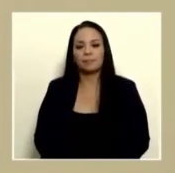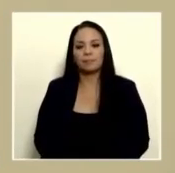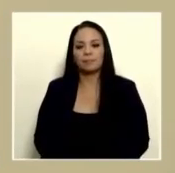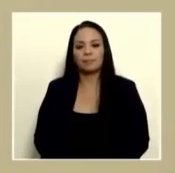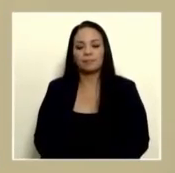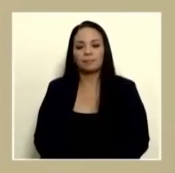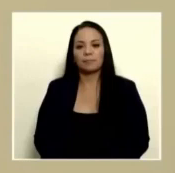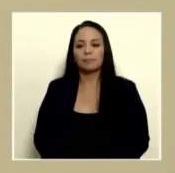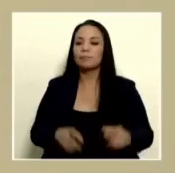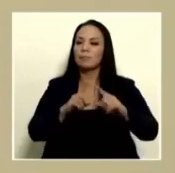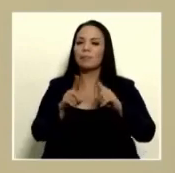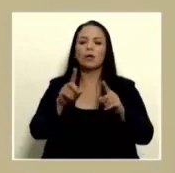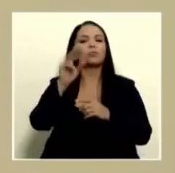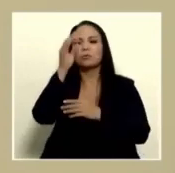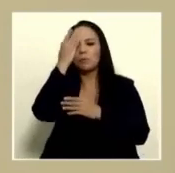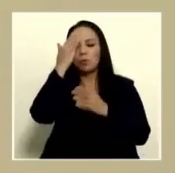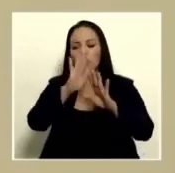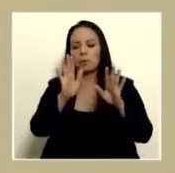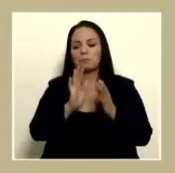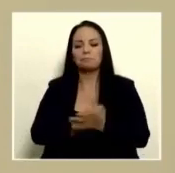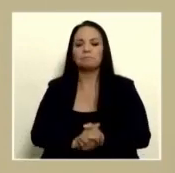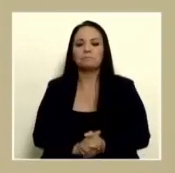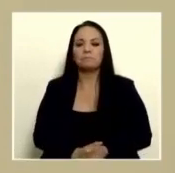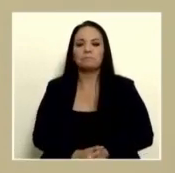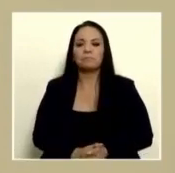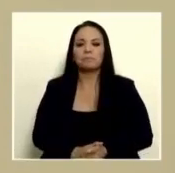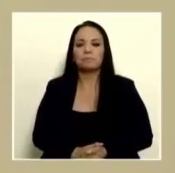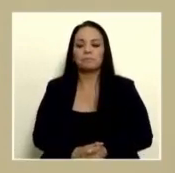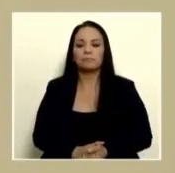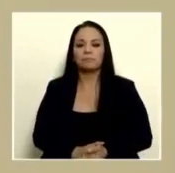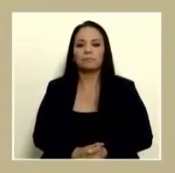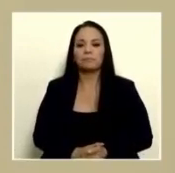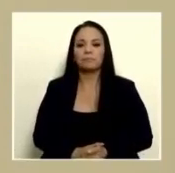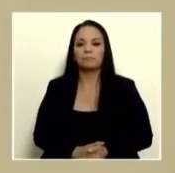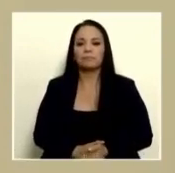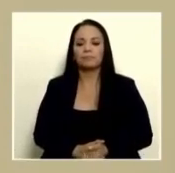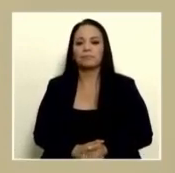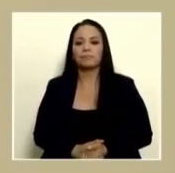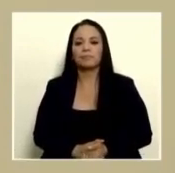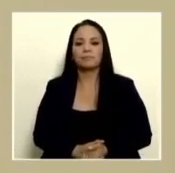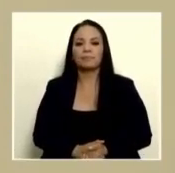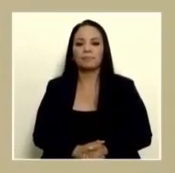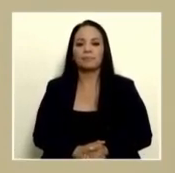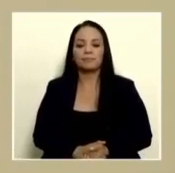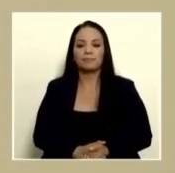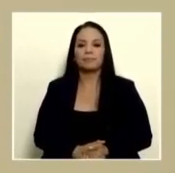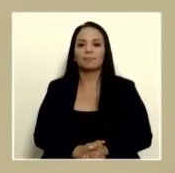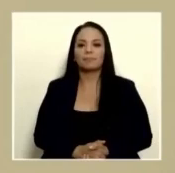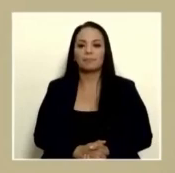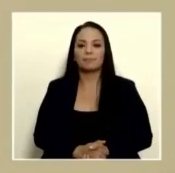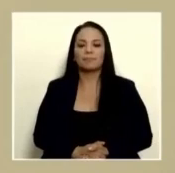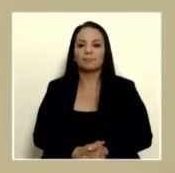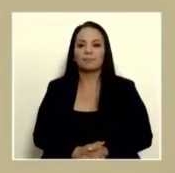pero fundamentalmente no se preocupe no va a quedarse sin eso